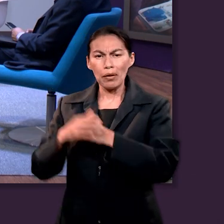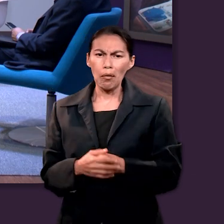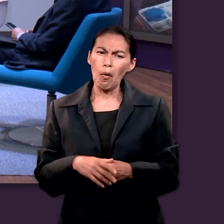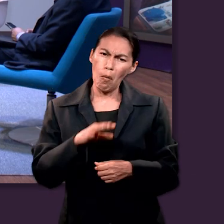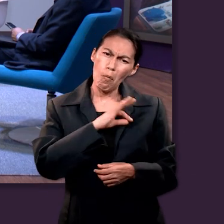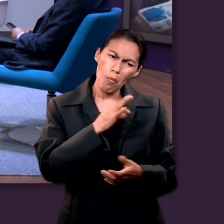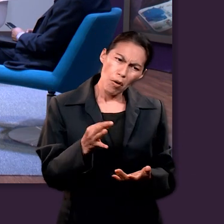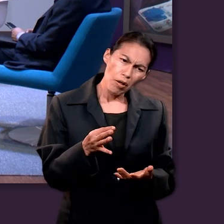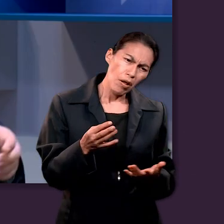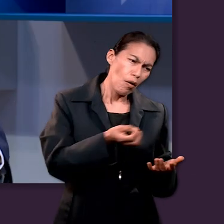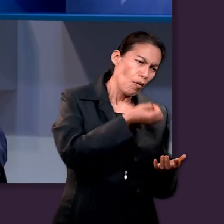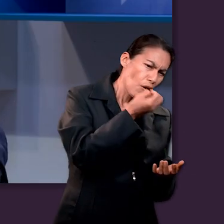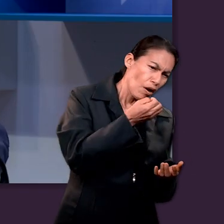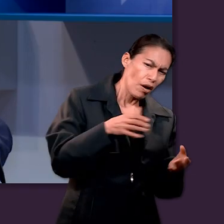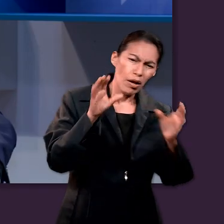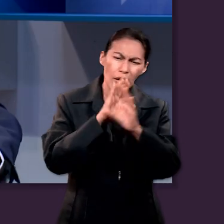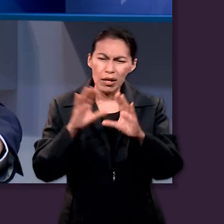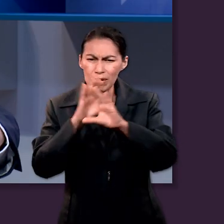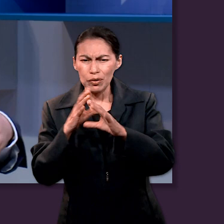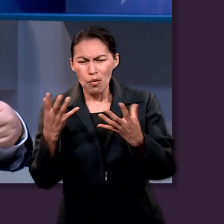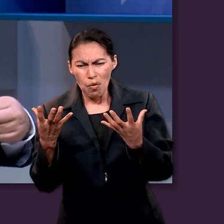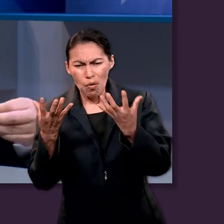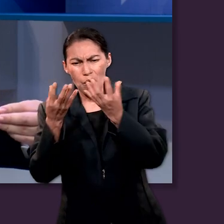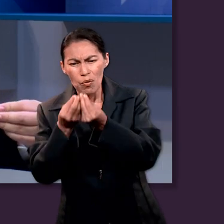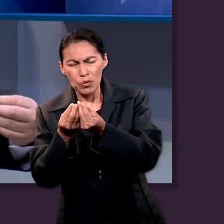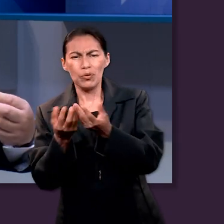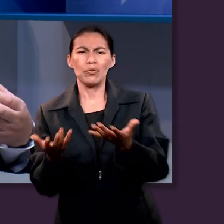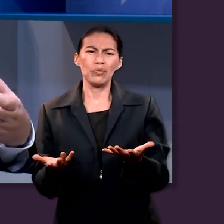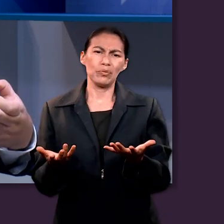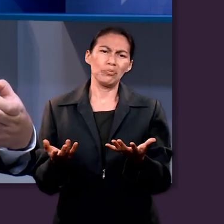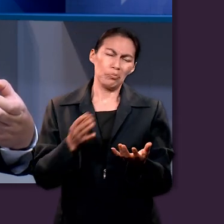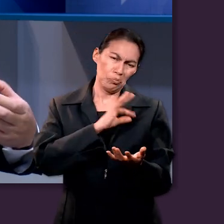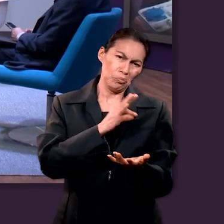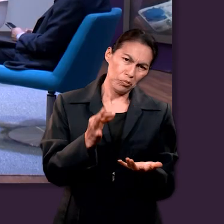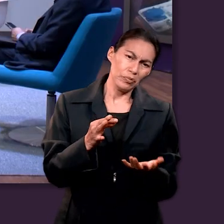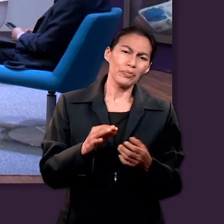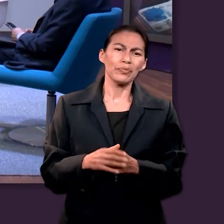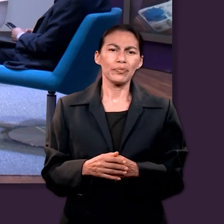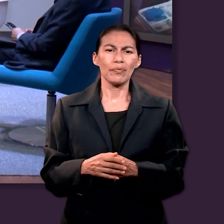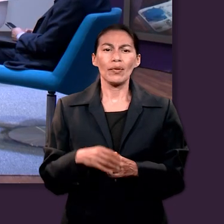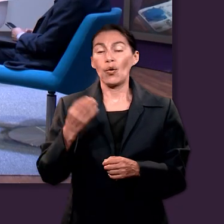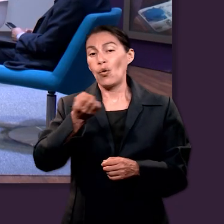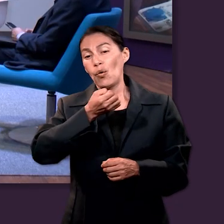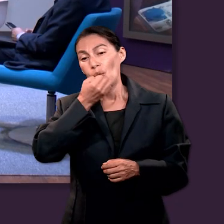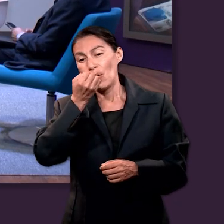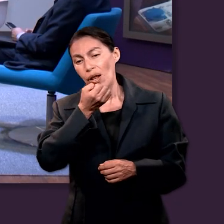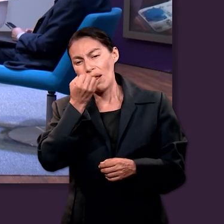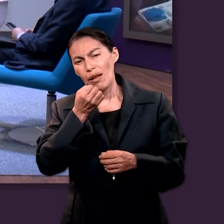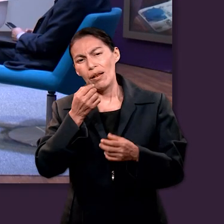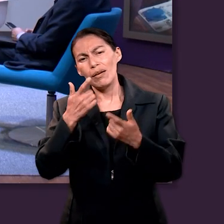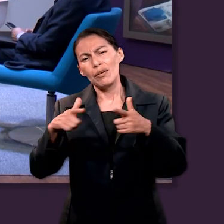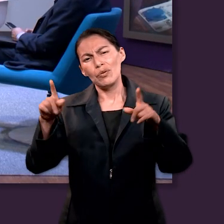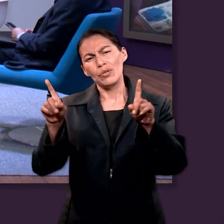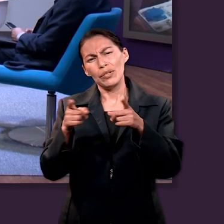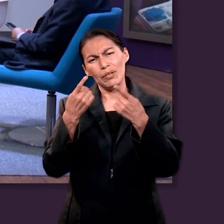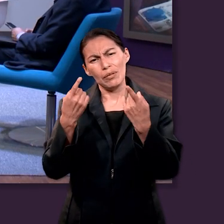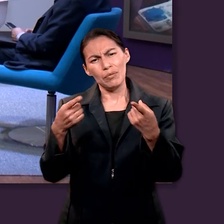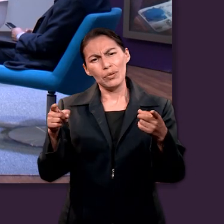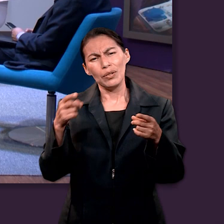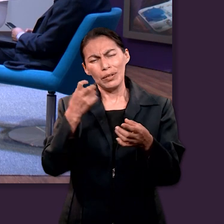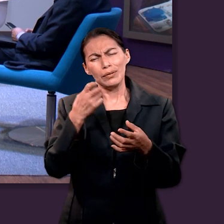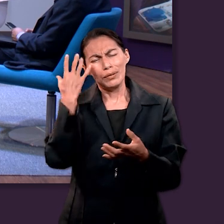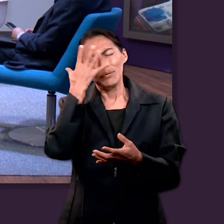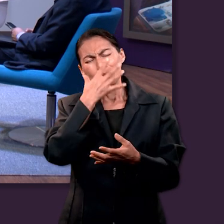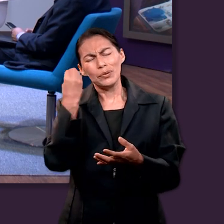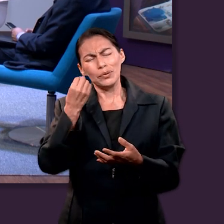Ok, podemos hacer una mezcla interesante, ¿no? de considerar un segmento de alabanza en nuestras oraciones o incluso orar a